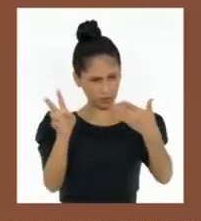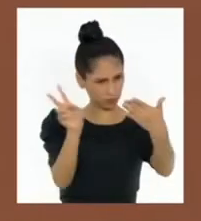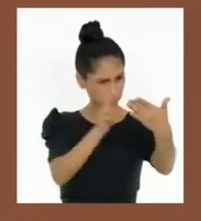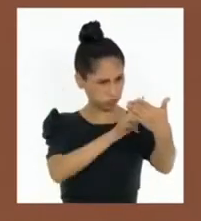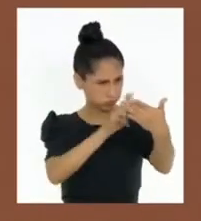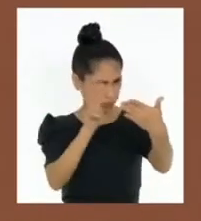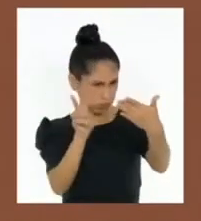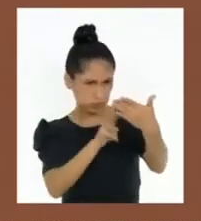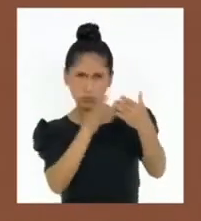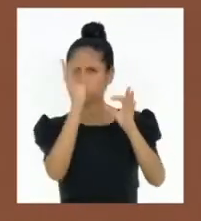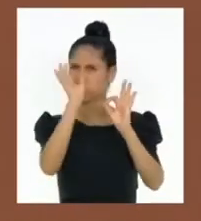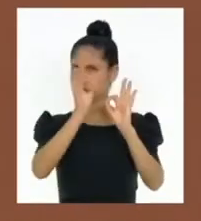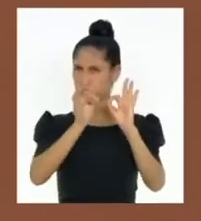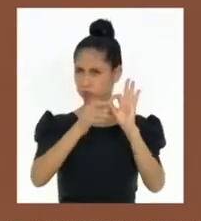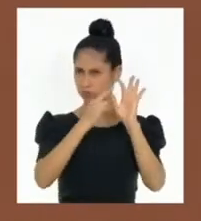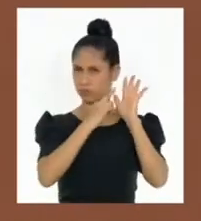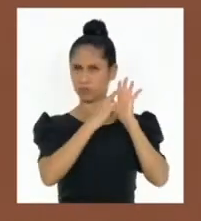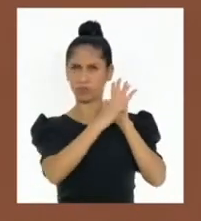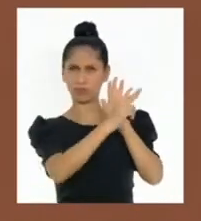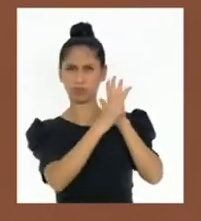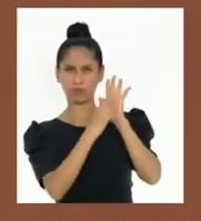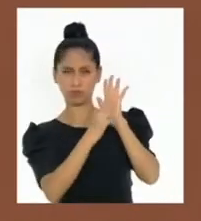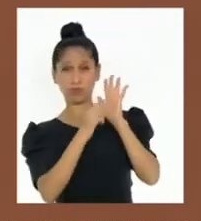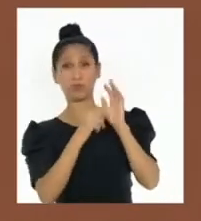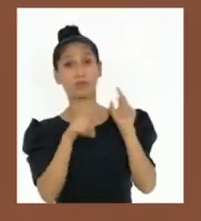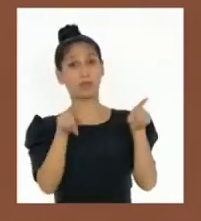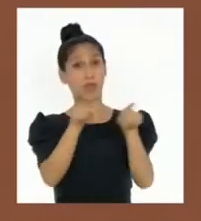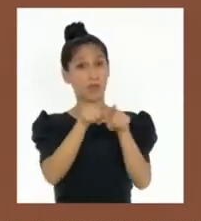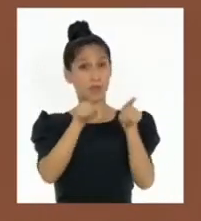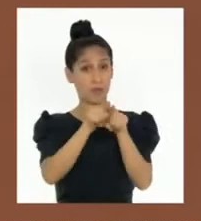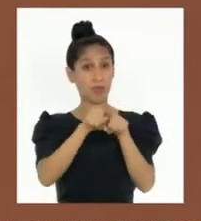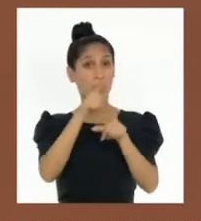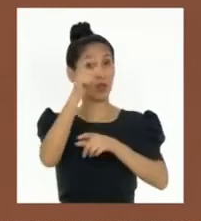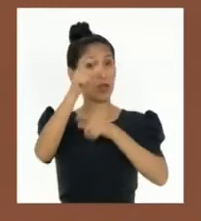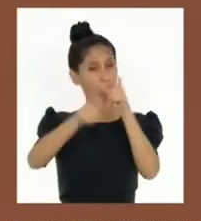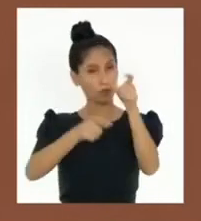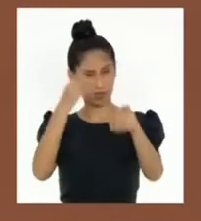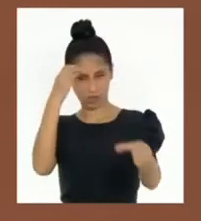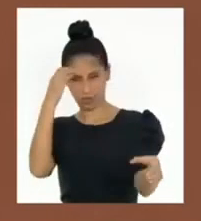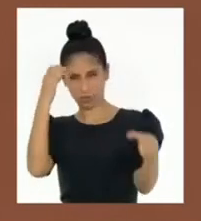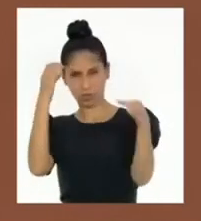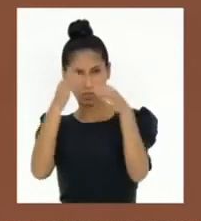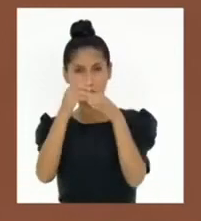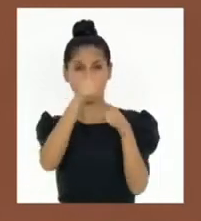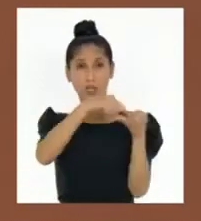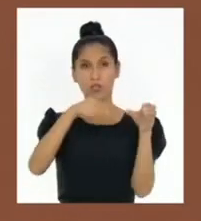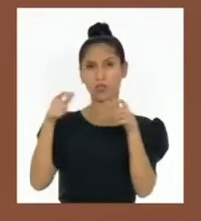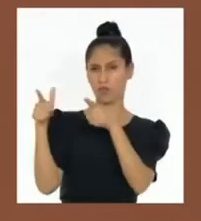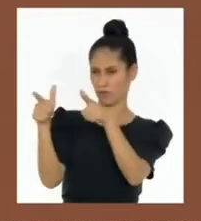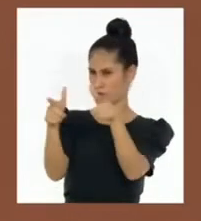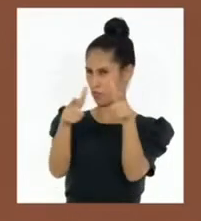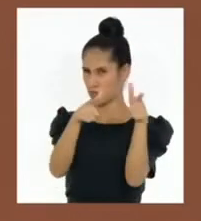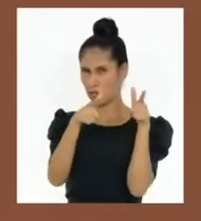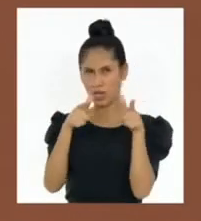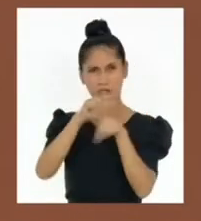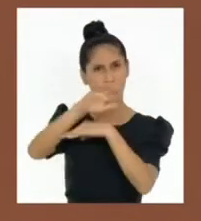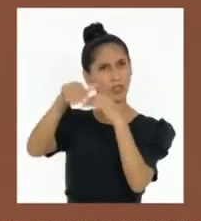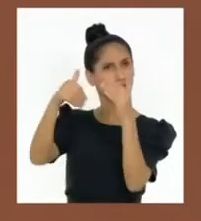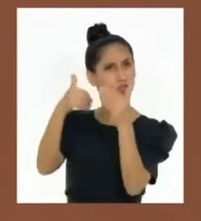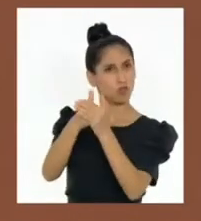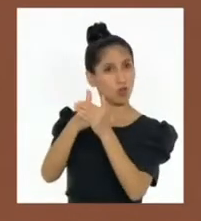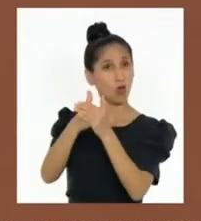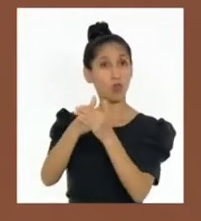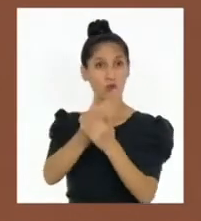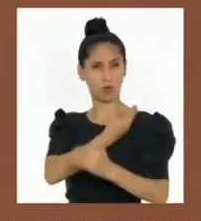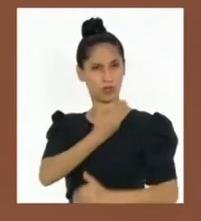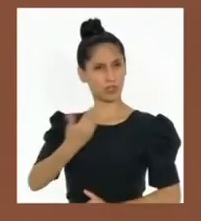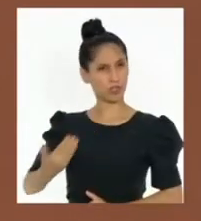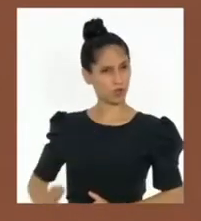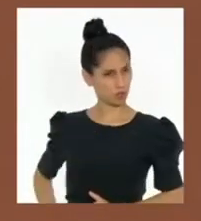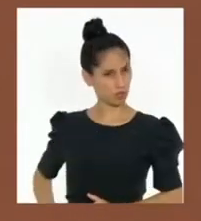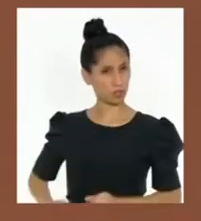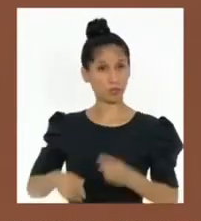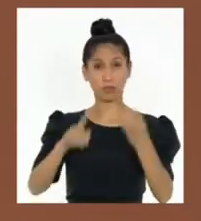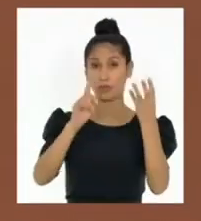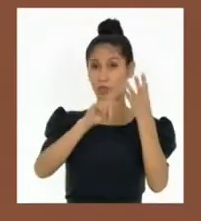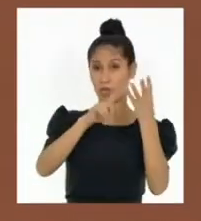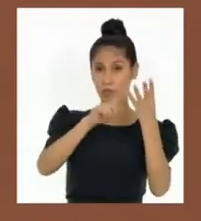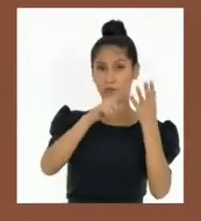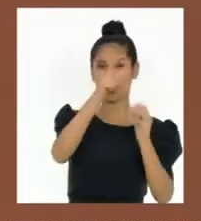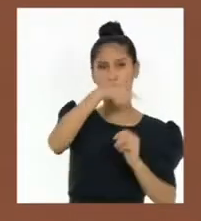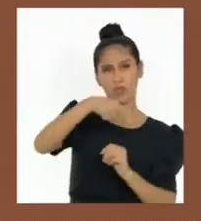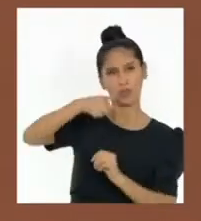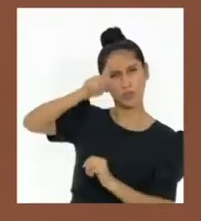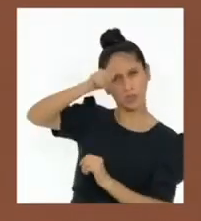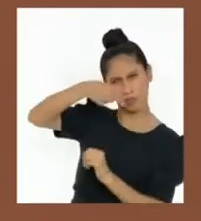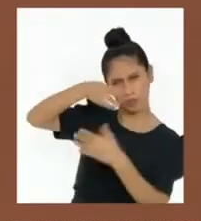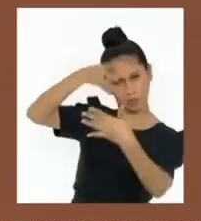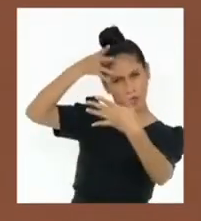existentes. Fiscalizar la labor del gobierno y de las instituciones públicas. Examinar y aprobar el presupuesto público.